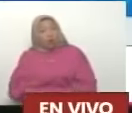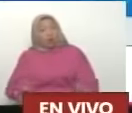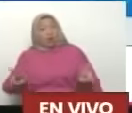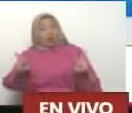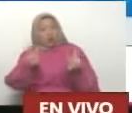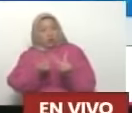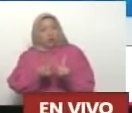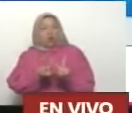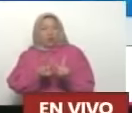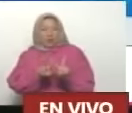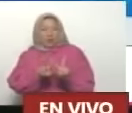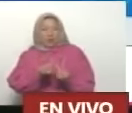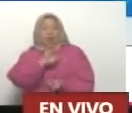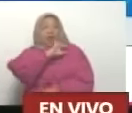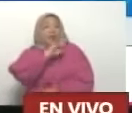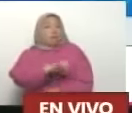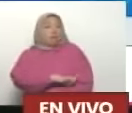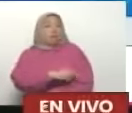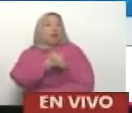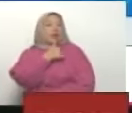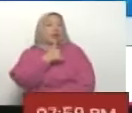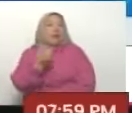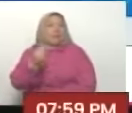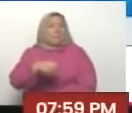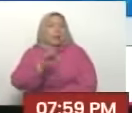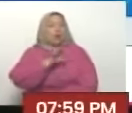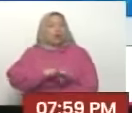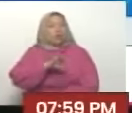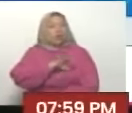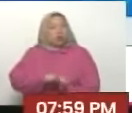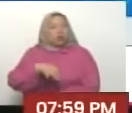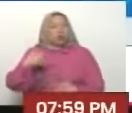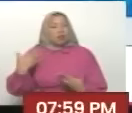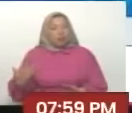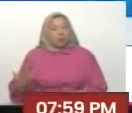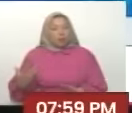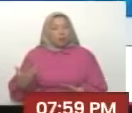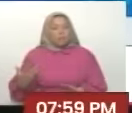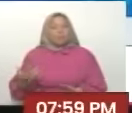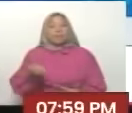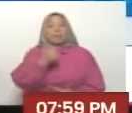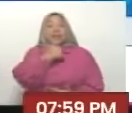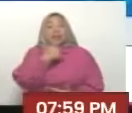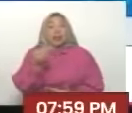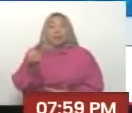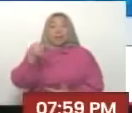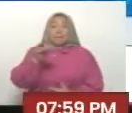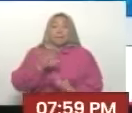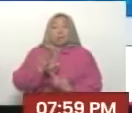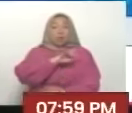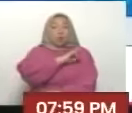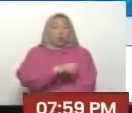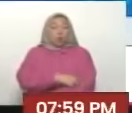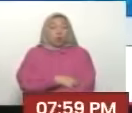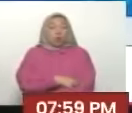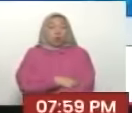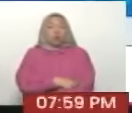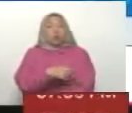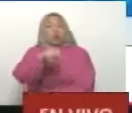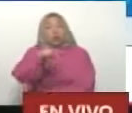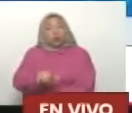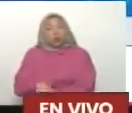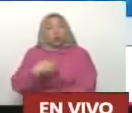Del poder Quien tiene el poder En una sociedad Mide Quien tiene el poder Quien decide Que decide